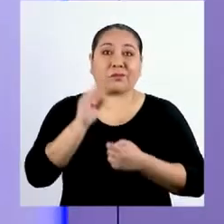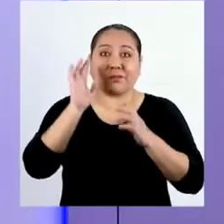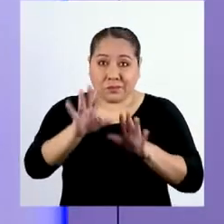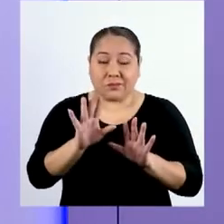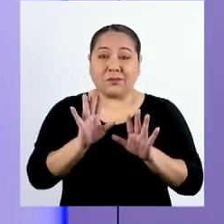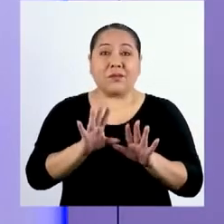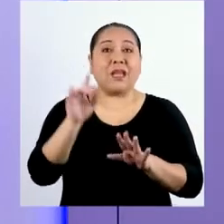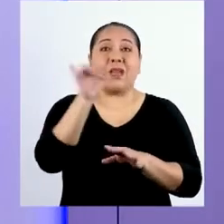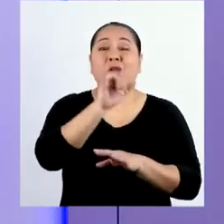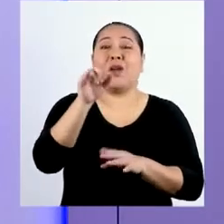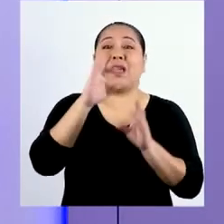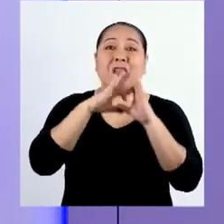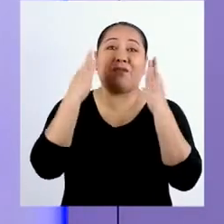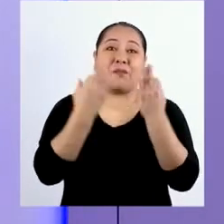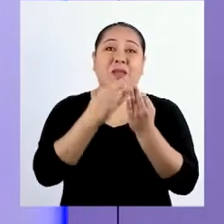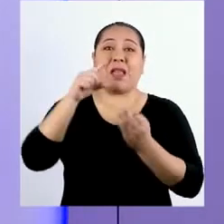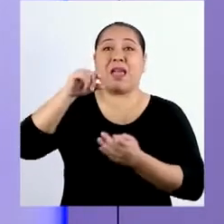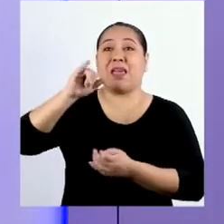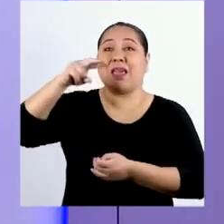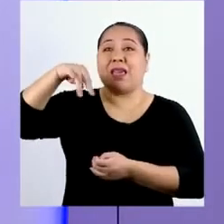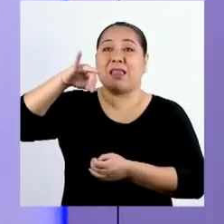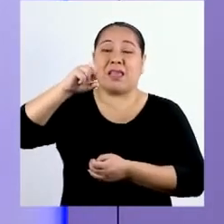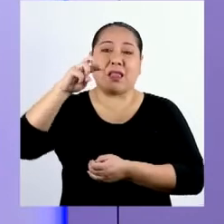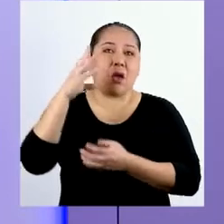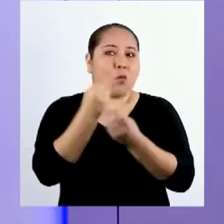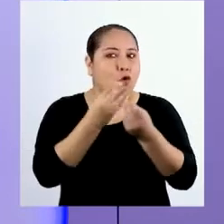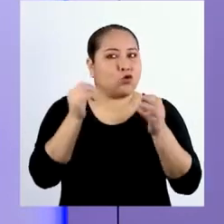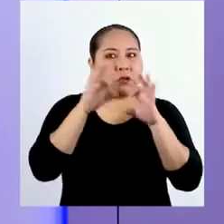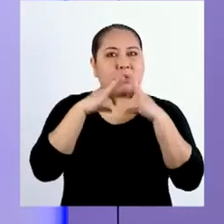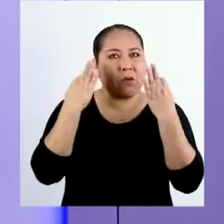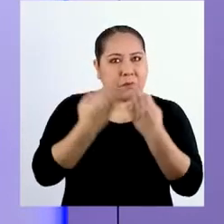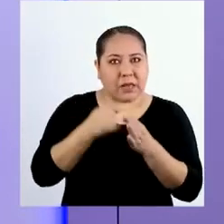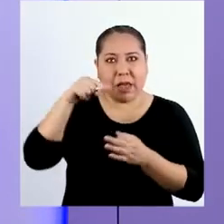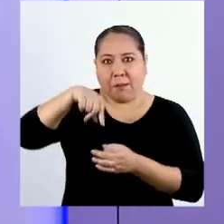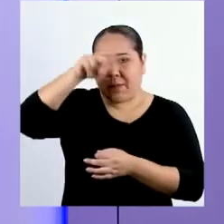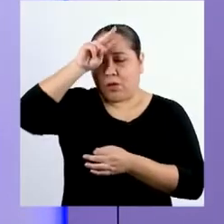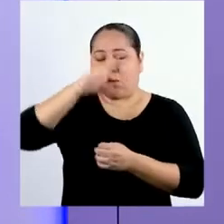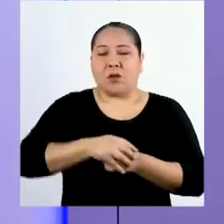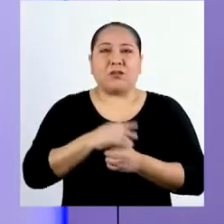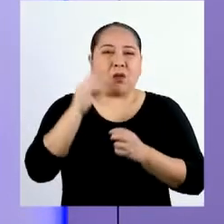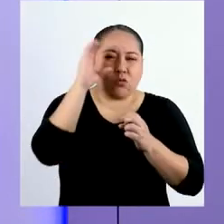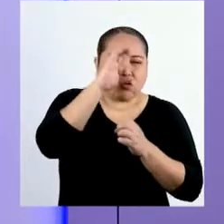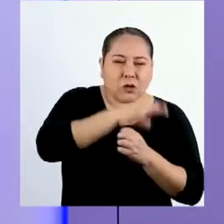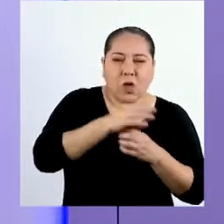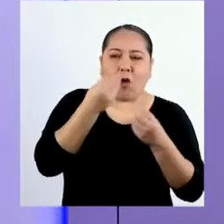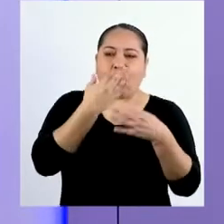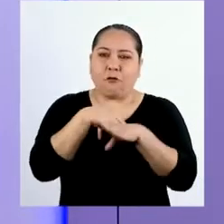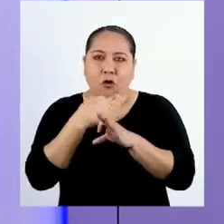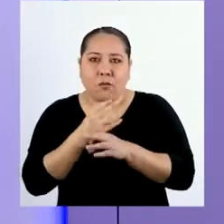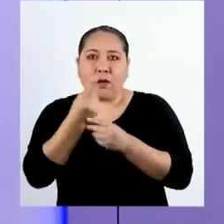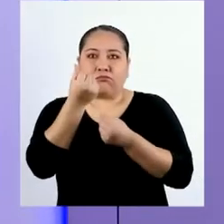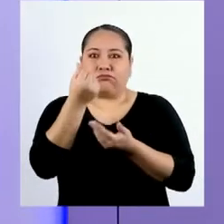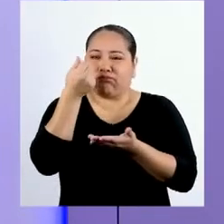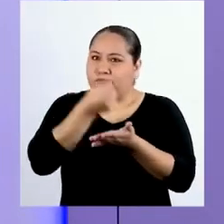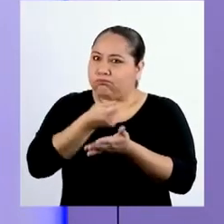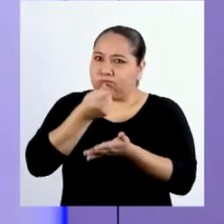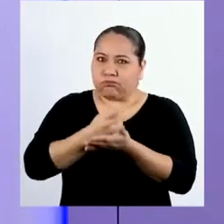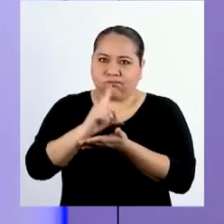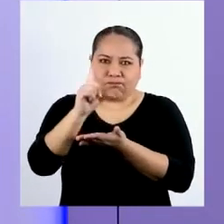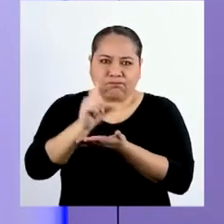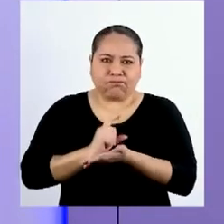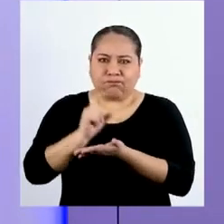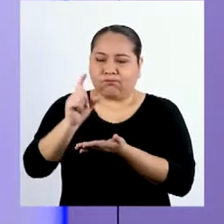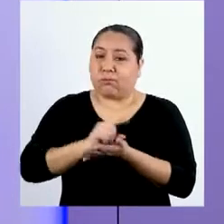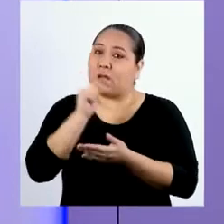Al igual que la familia de Yanina, muchas familias peruanas están buscando formas creativas de asegurar sus ingresos.